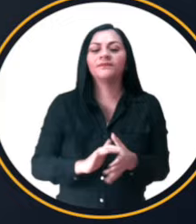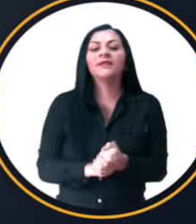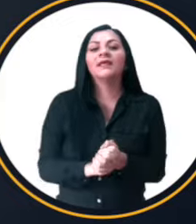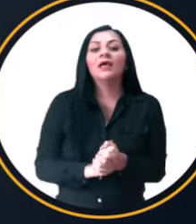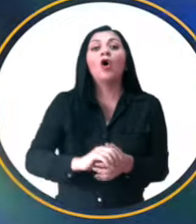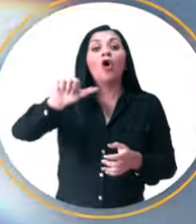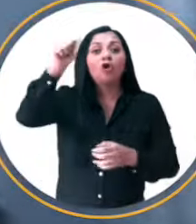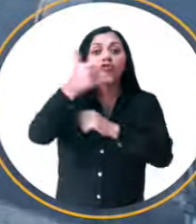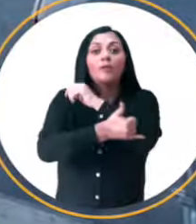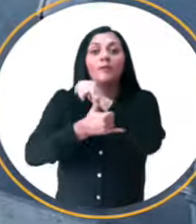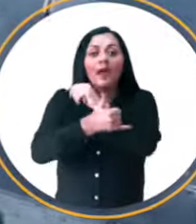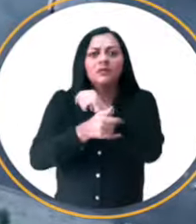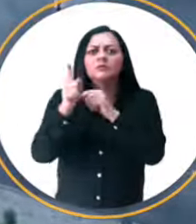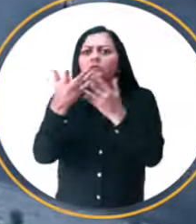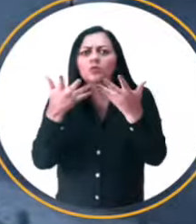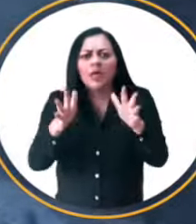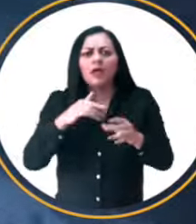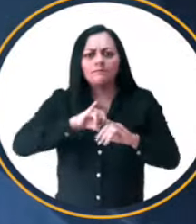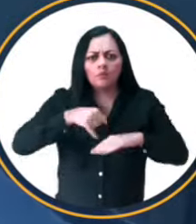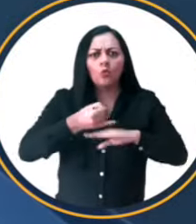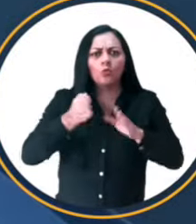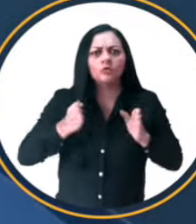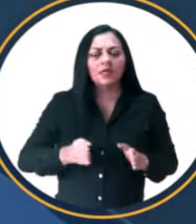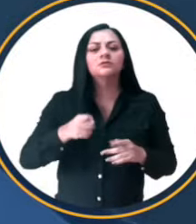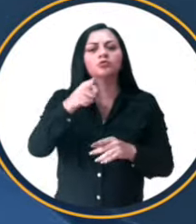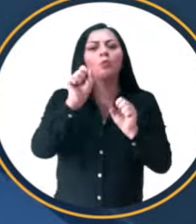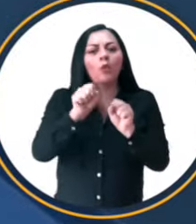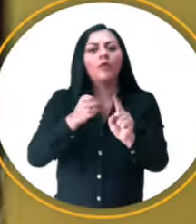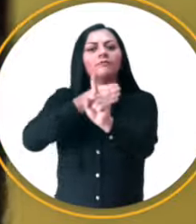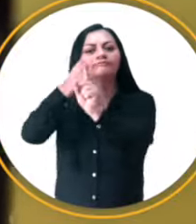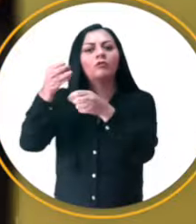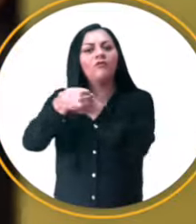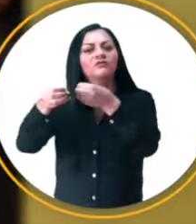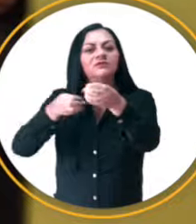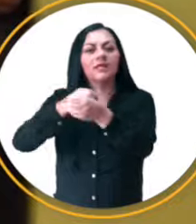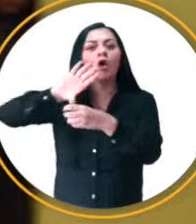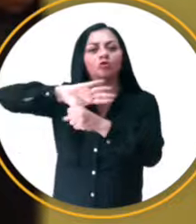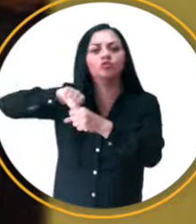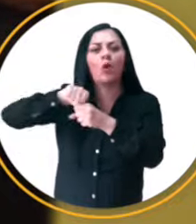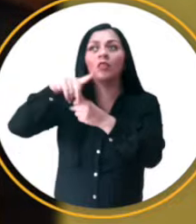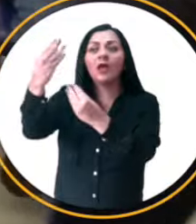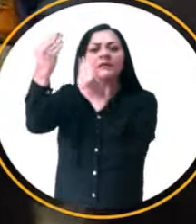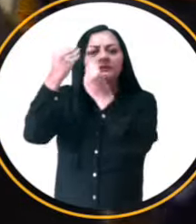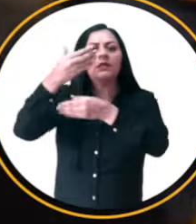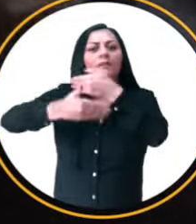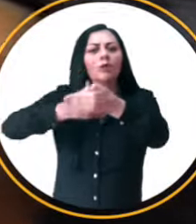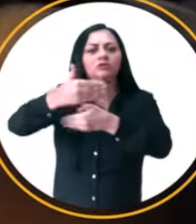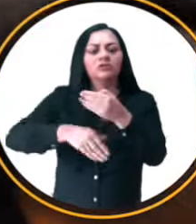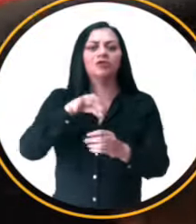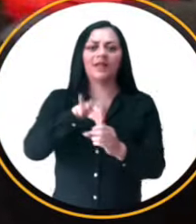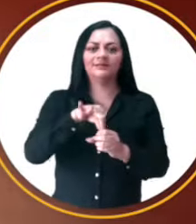electorales, mientras que los ecuatorianos seleccionados en el exterior podrán hacerlo en las distintas oficinas consulares para conocer sobre las